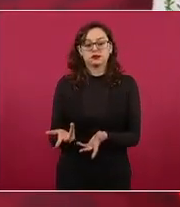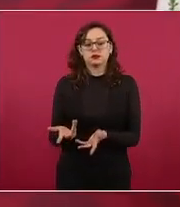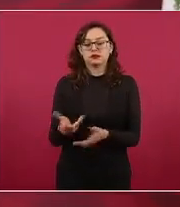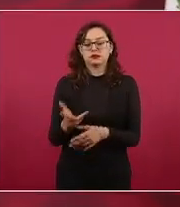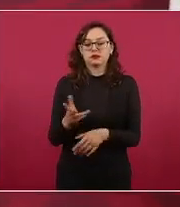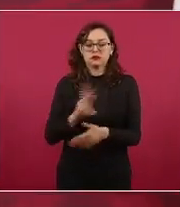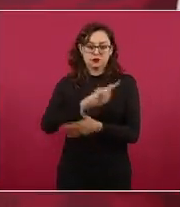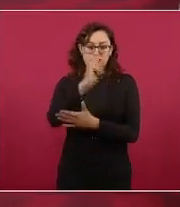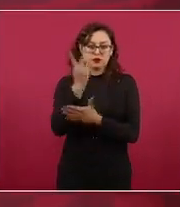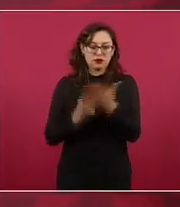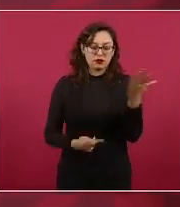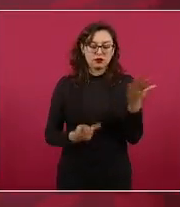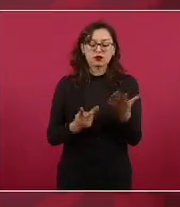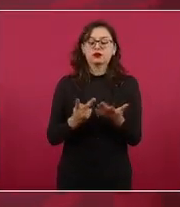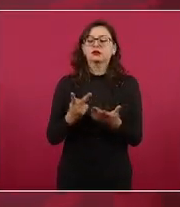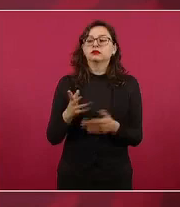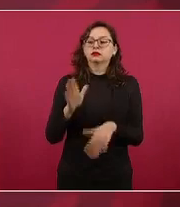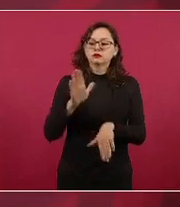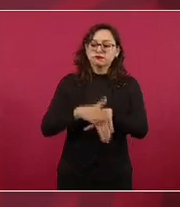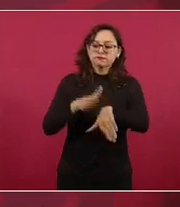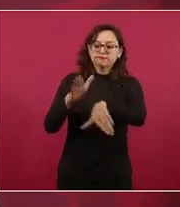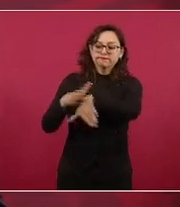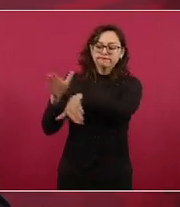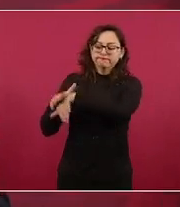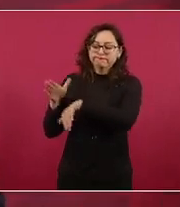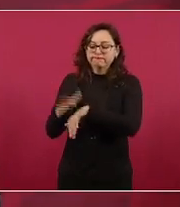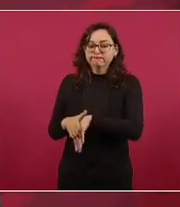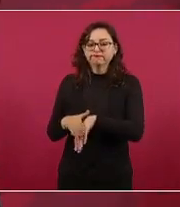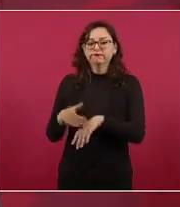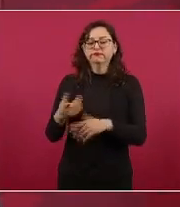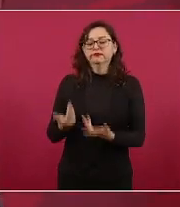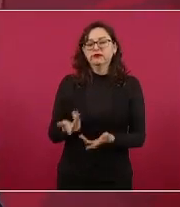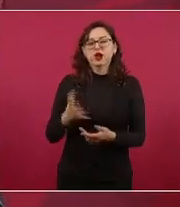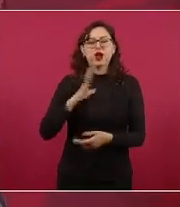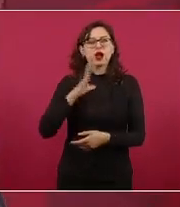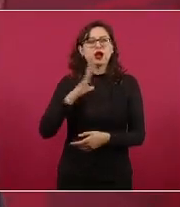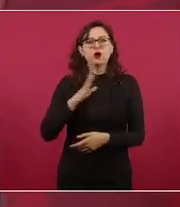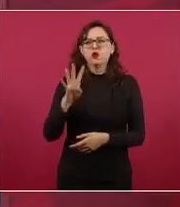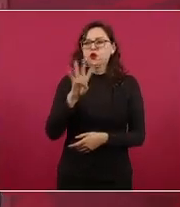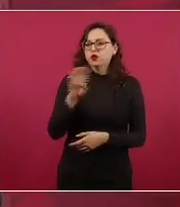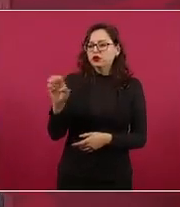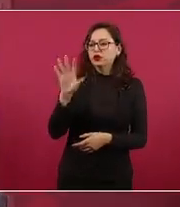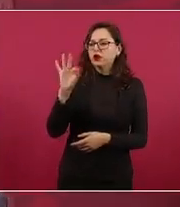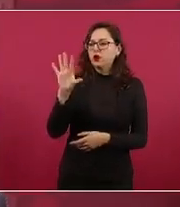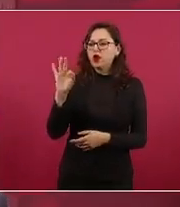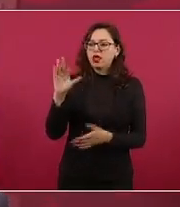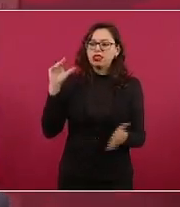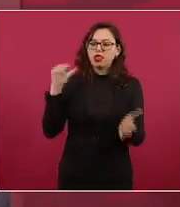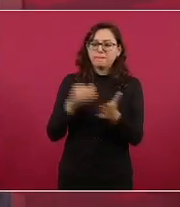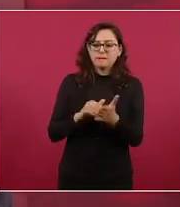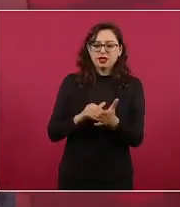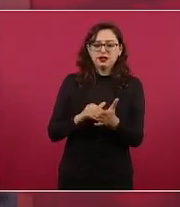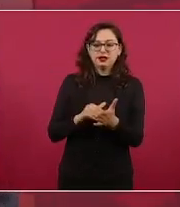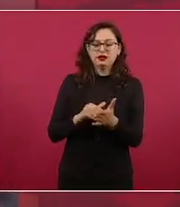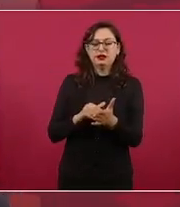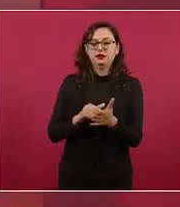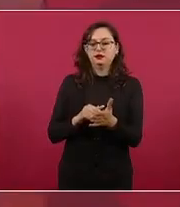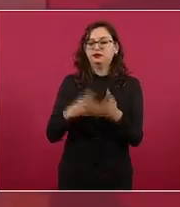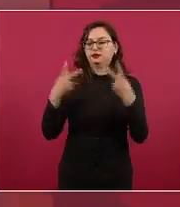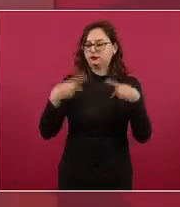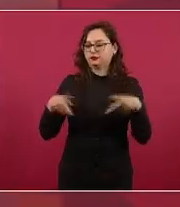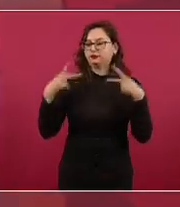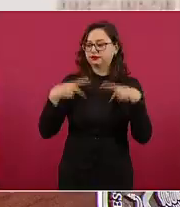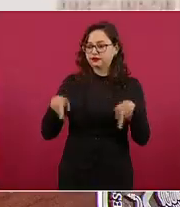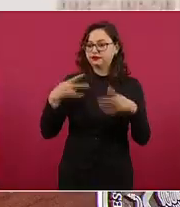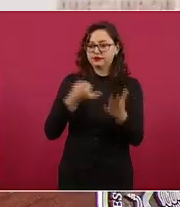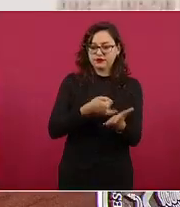convocando a los sembradores que son 440 mil a que